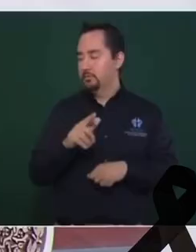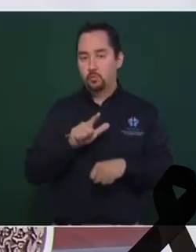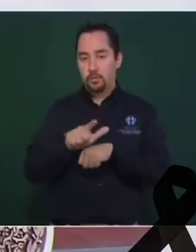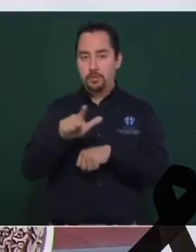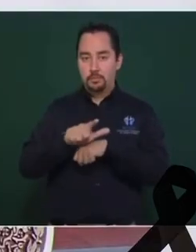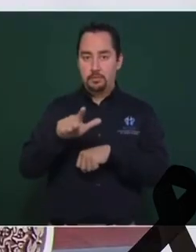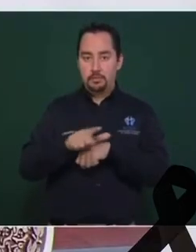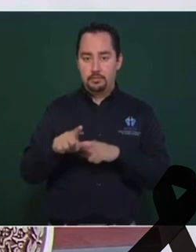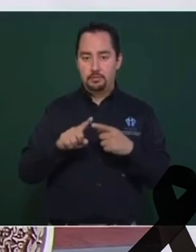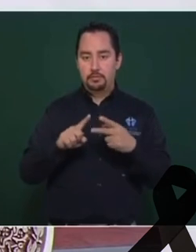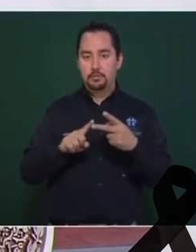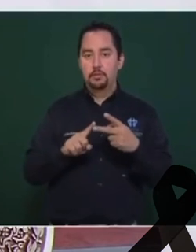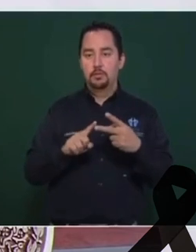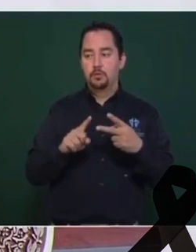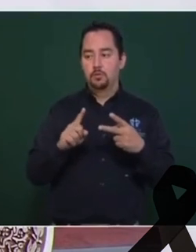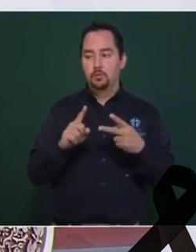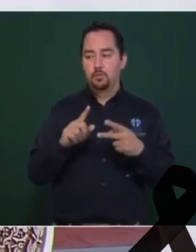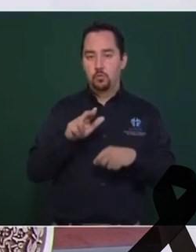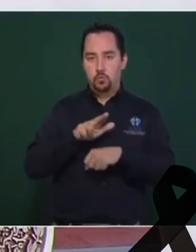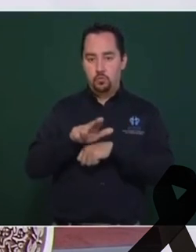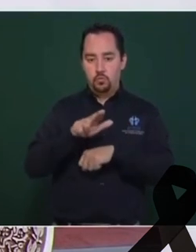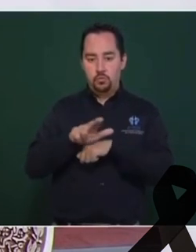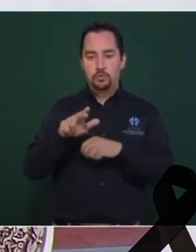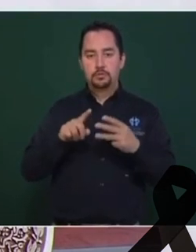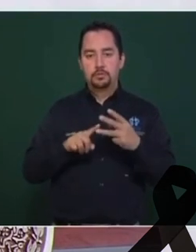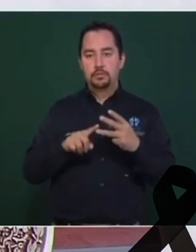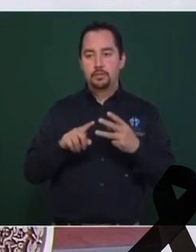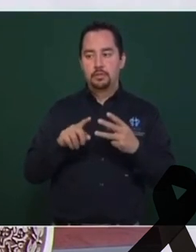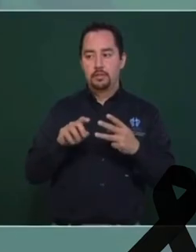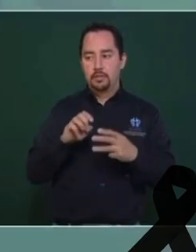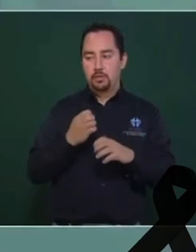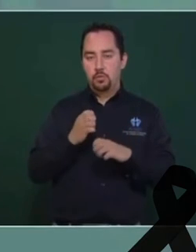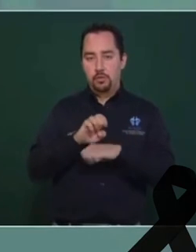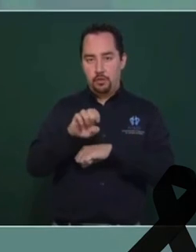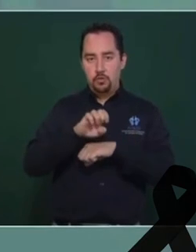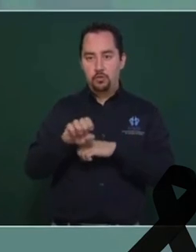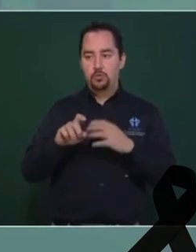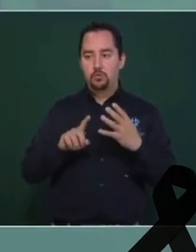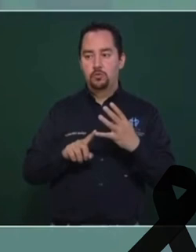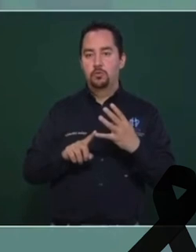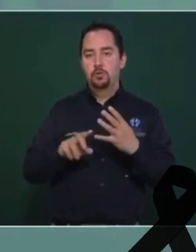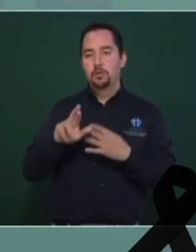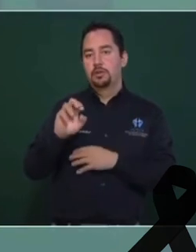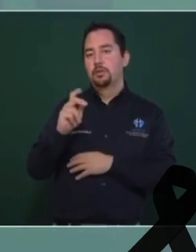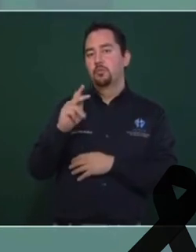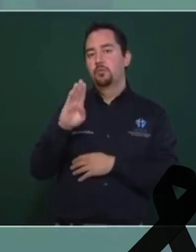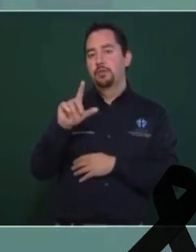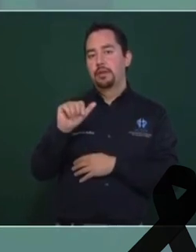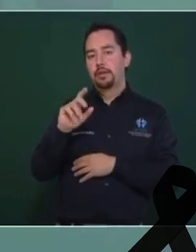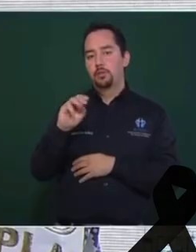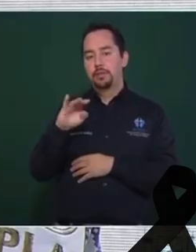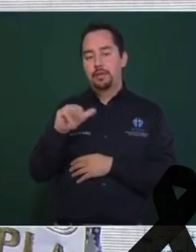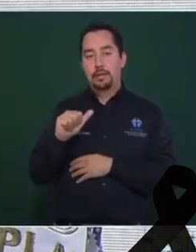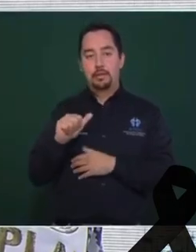Guatemala, una de Honduras, una de México, una de Ecuador, tres de República Dominicana y cuatro sin